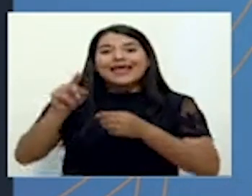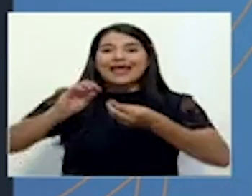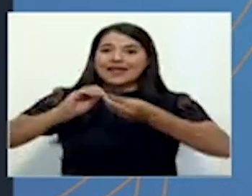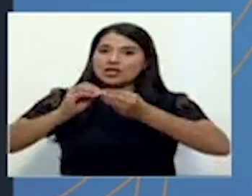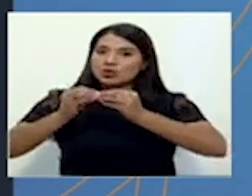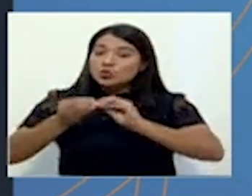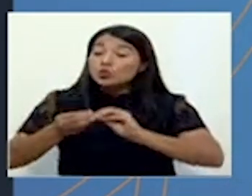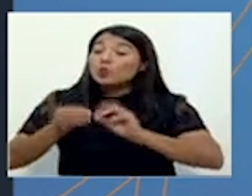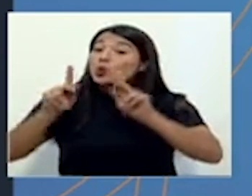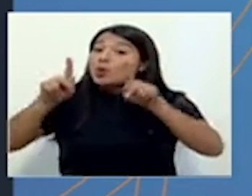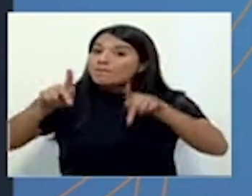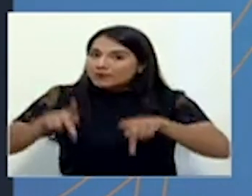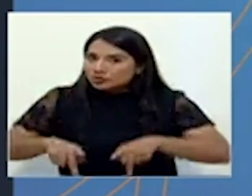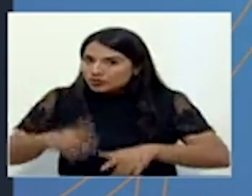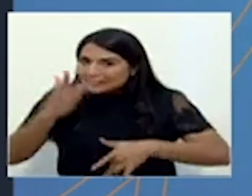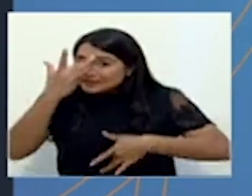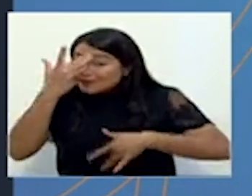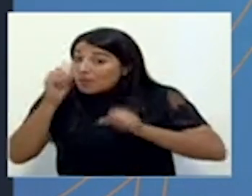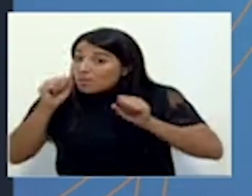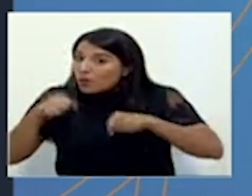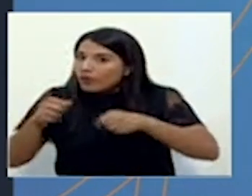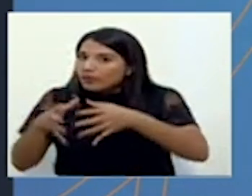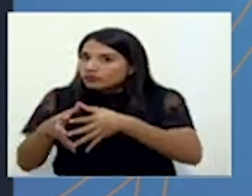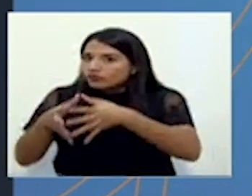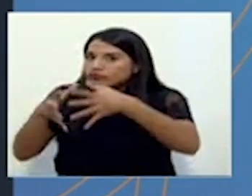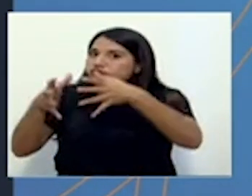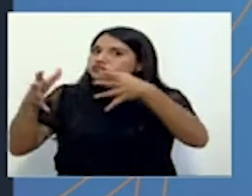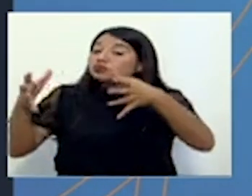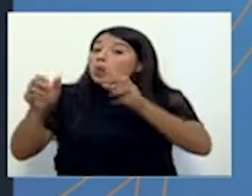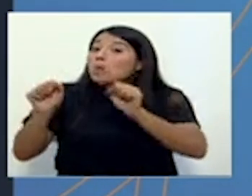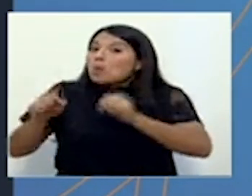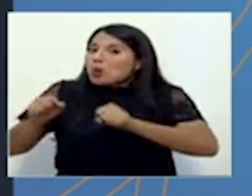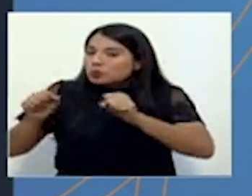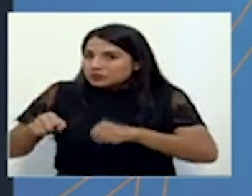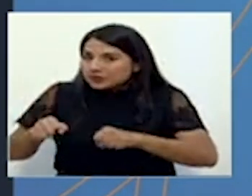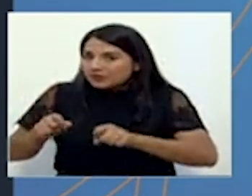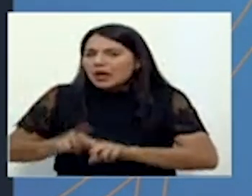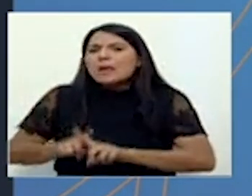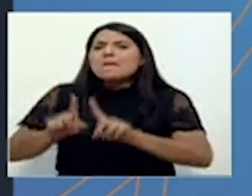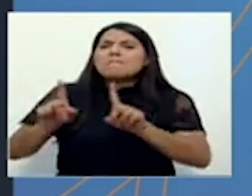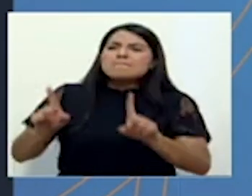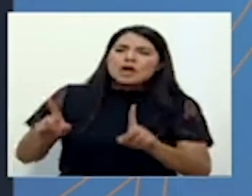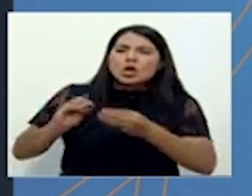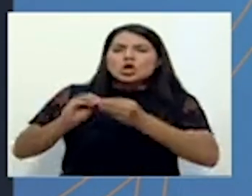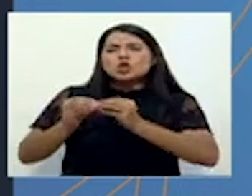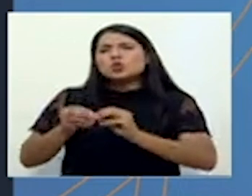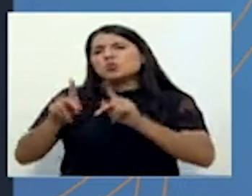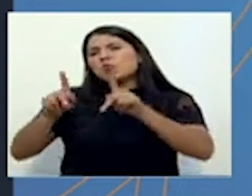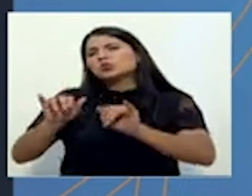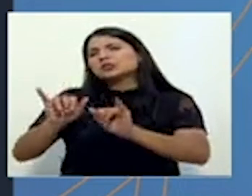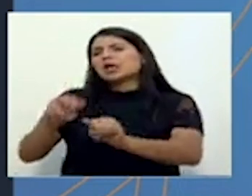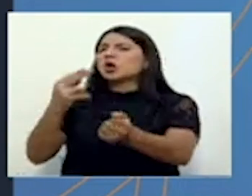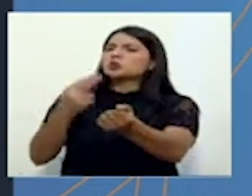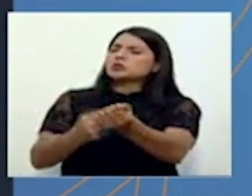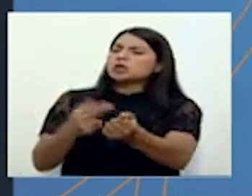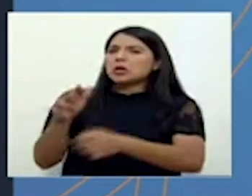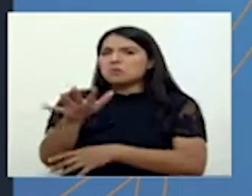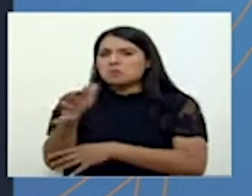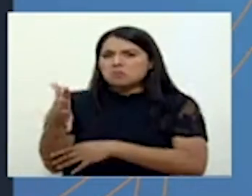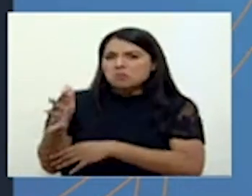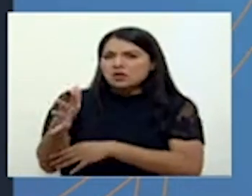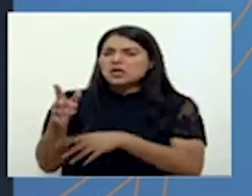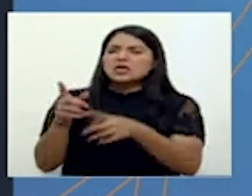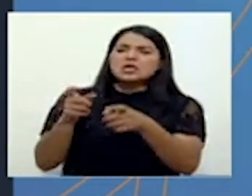aumentar. sin embargo, hay una ocupación hospitalaria media y el control sobre los casos es aceptable,